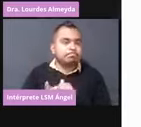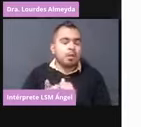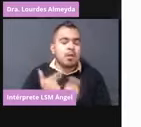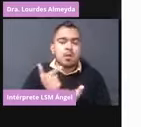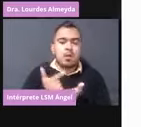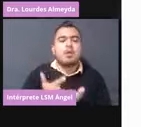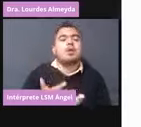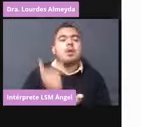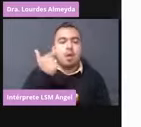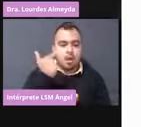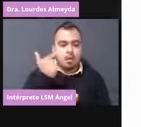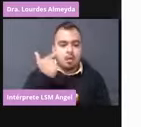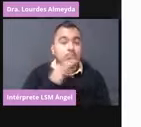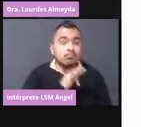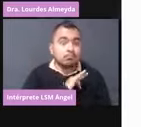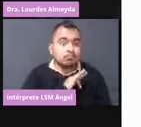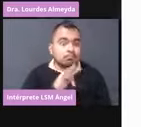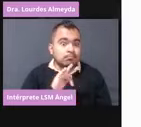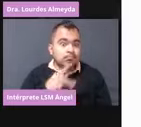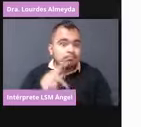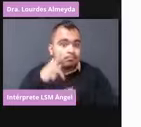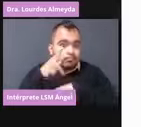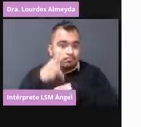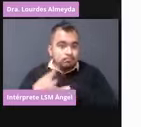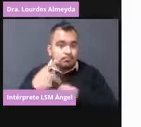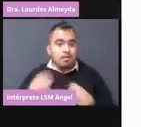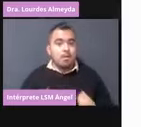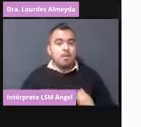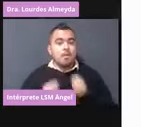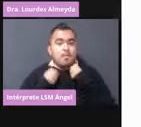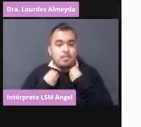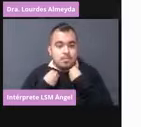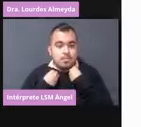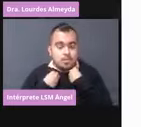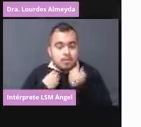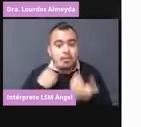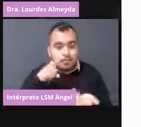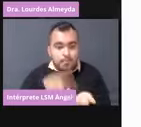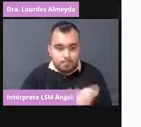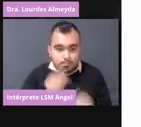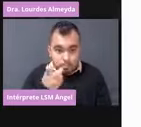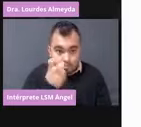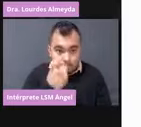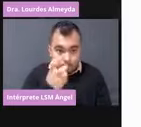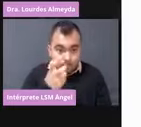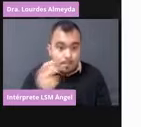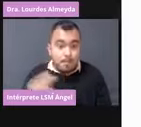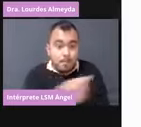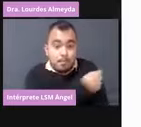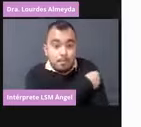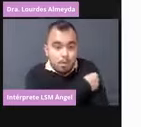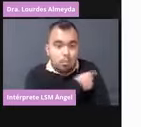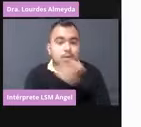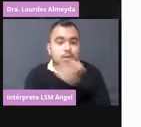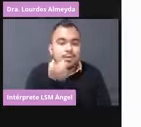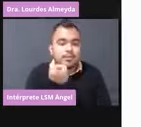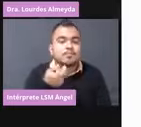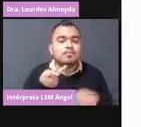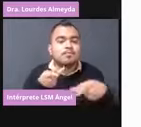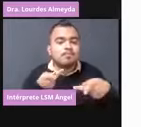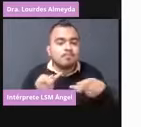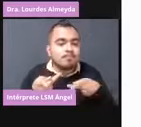comprometer la vida del paciente, y por eso los puntos de vacunación están preparados con